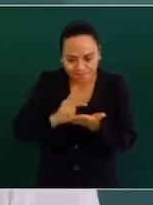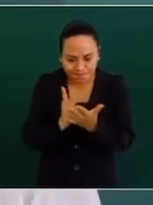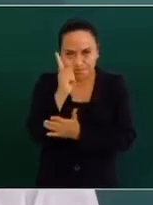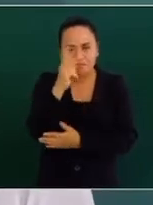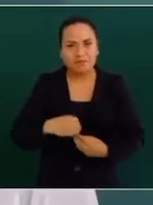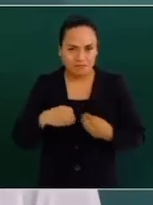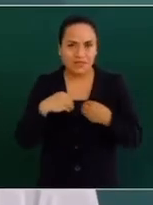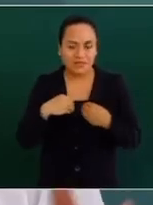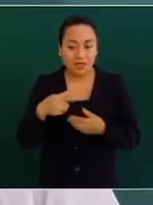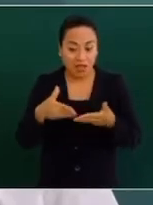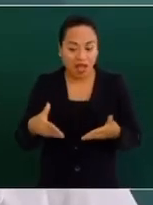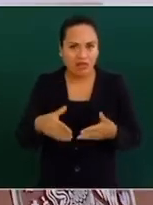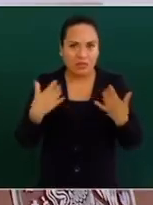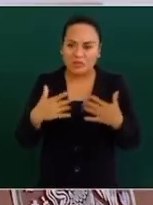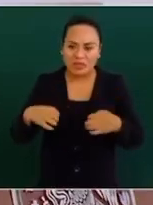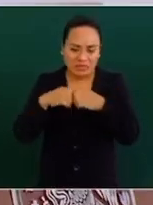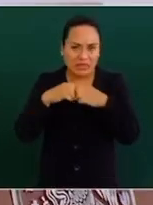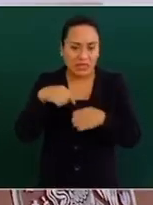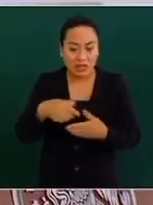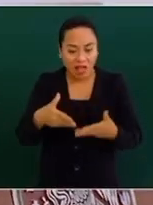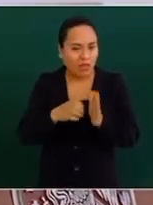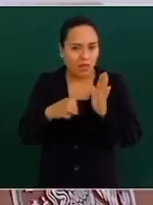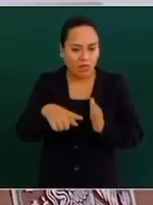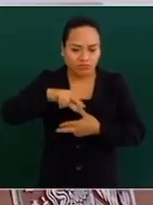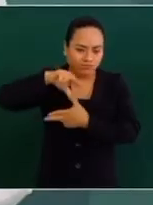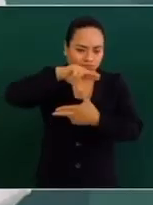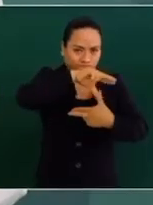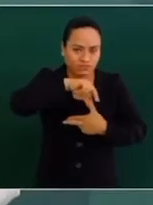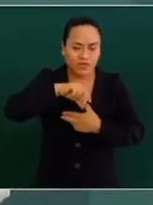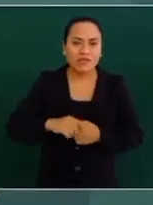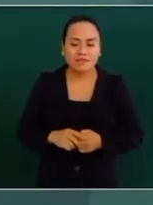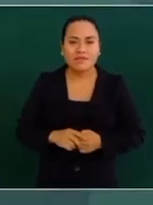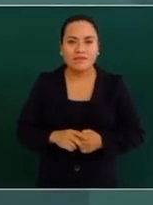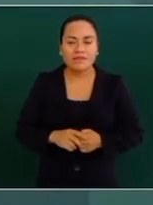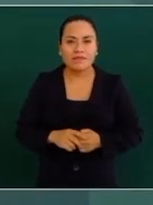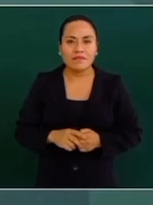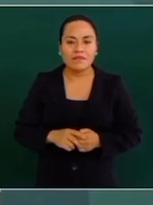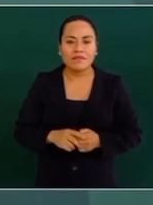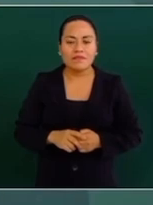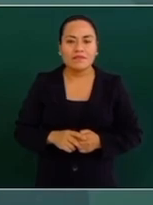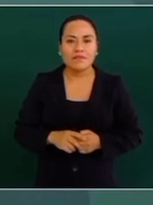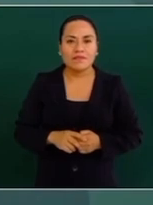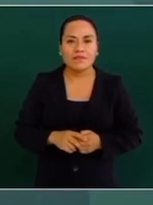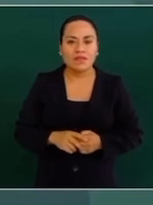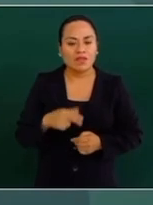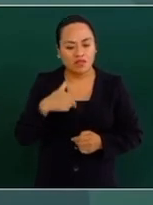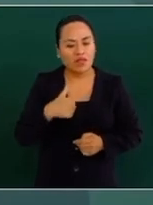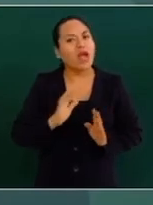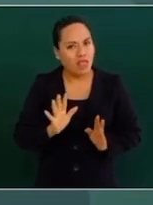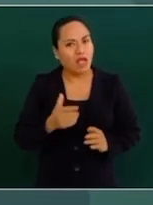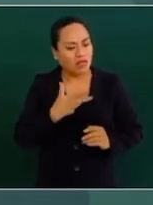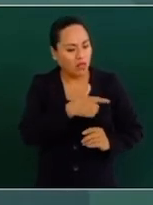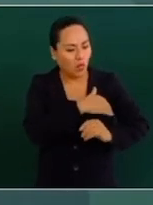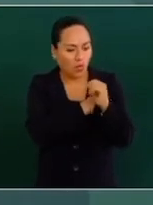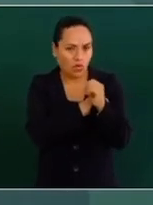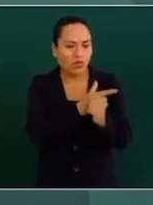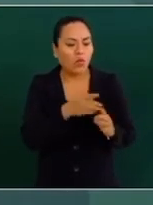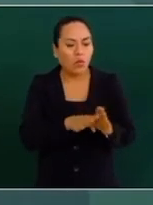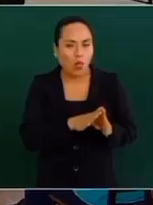se presenta un fenómeno así, pues nos agarra con un sustento, una base